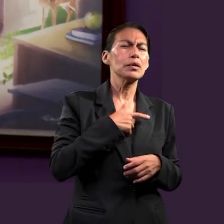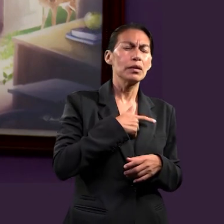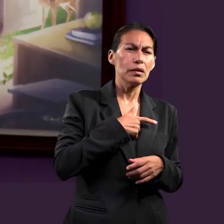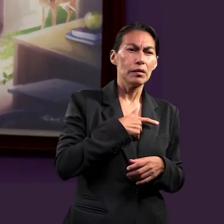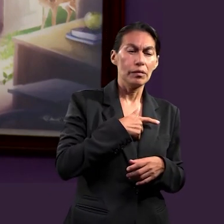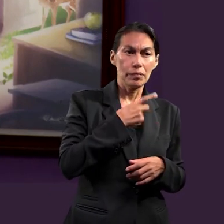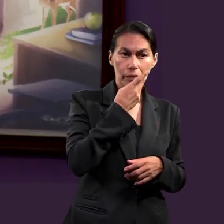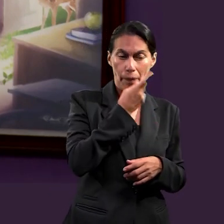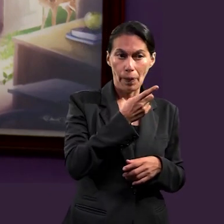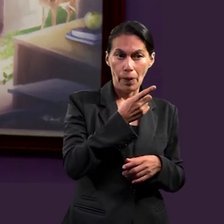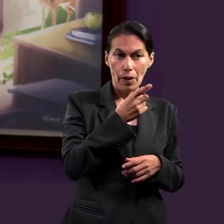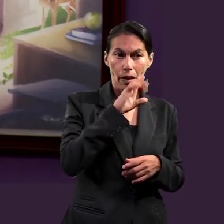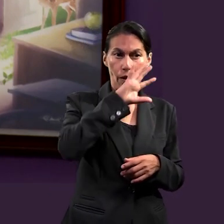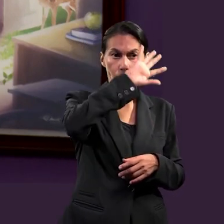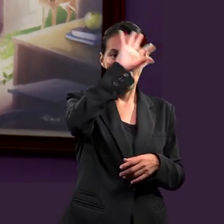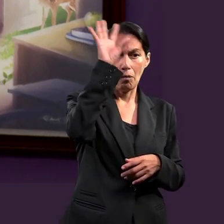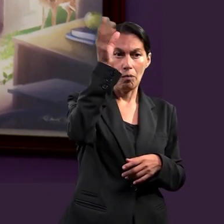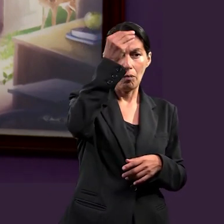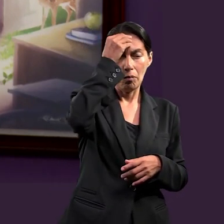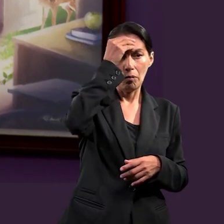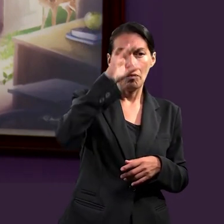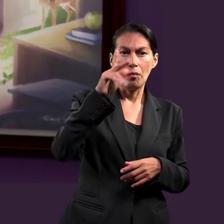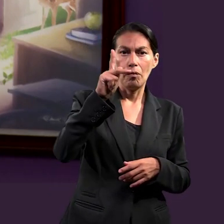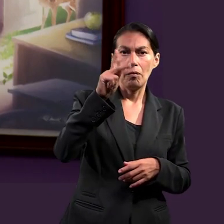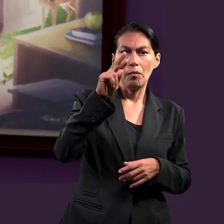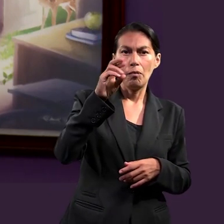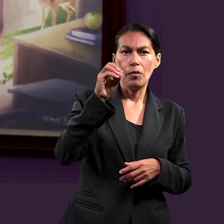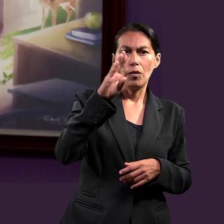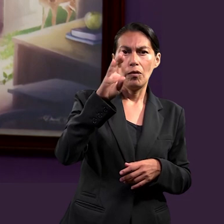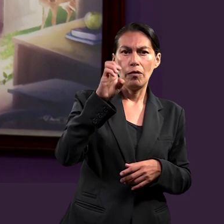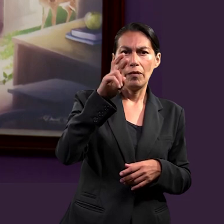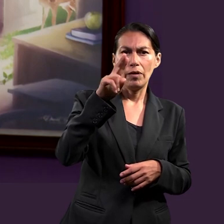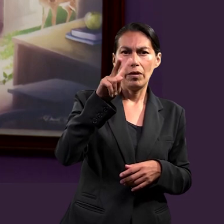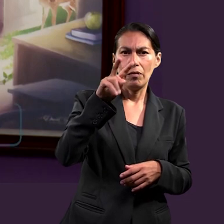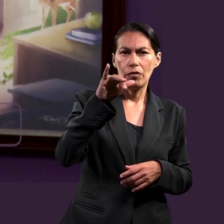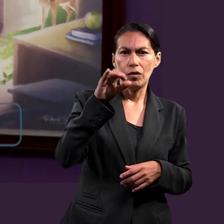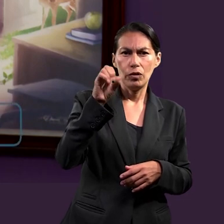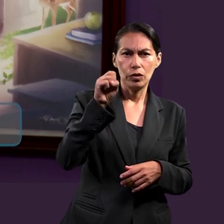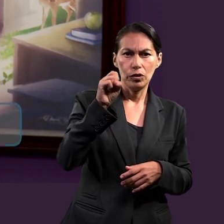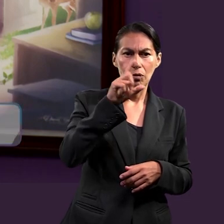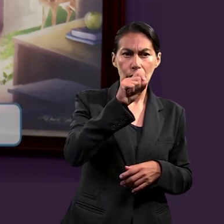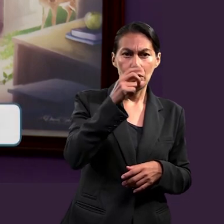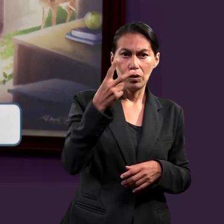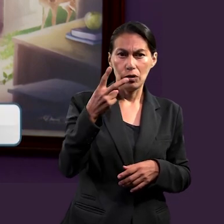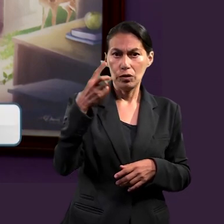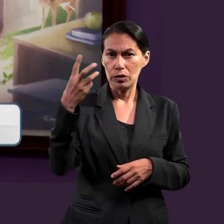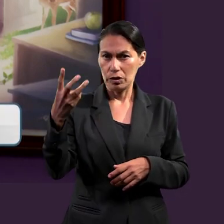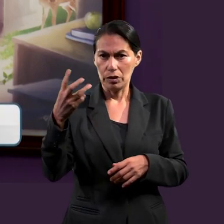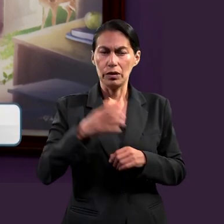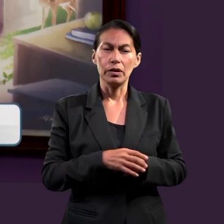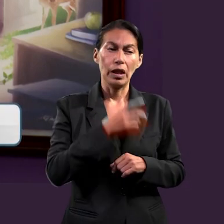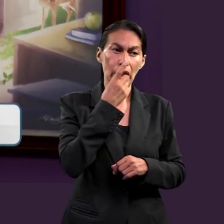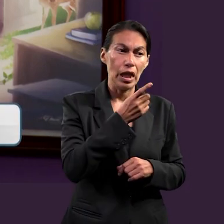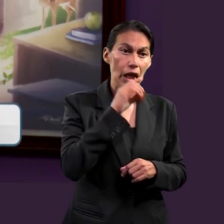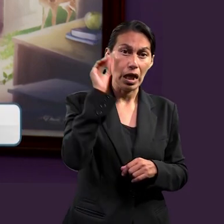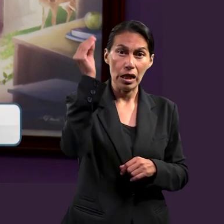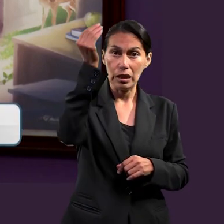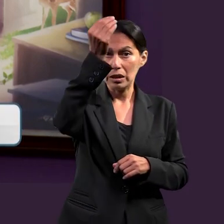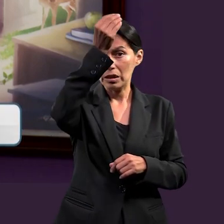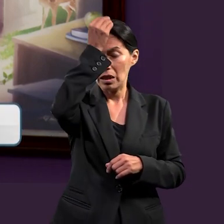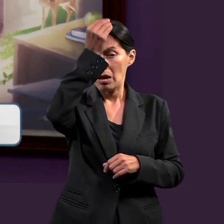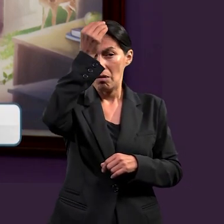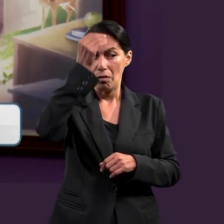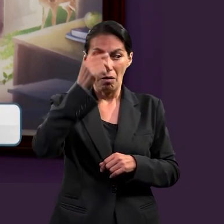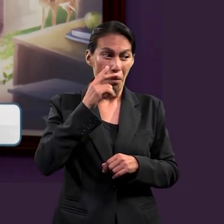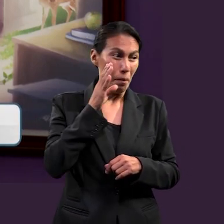lo que dice Proverbios 22.3. Menciona aquí, El sabio ve el mal y